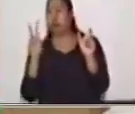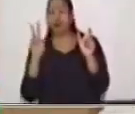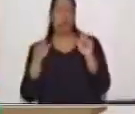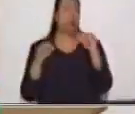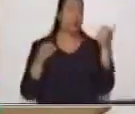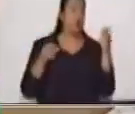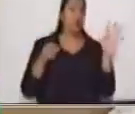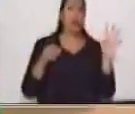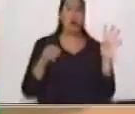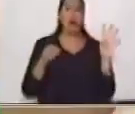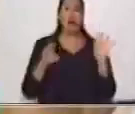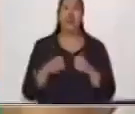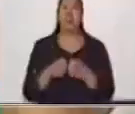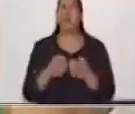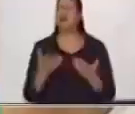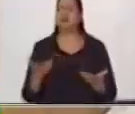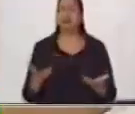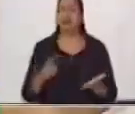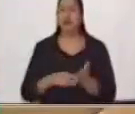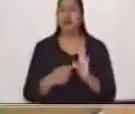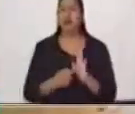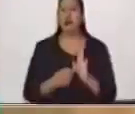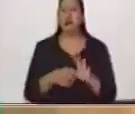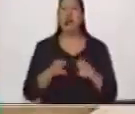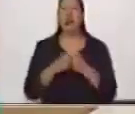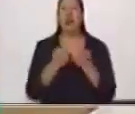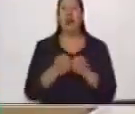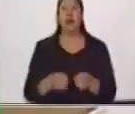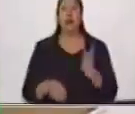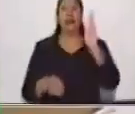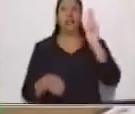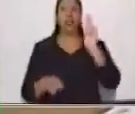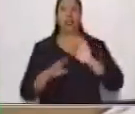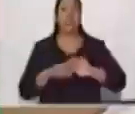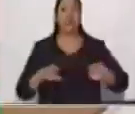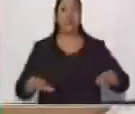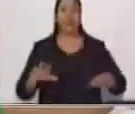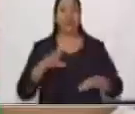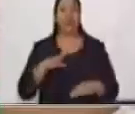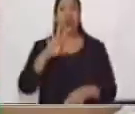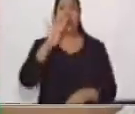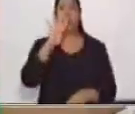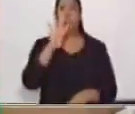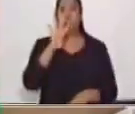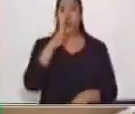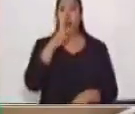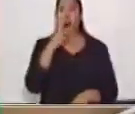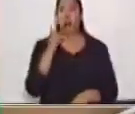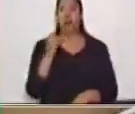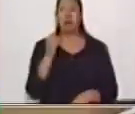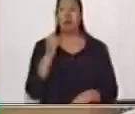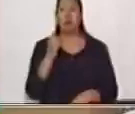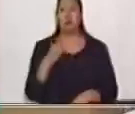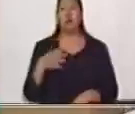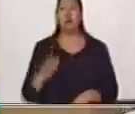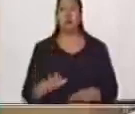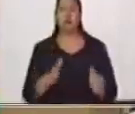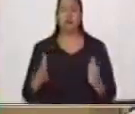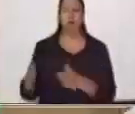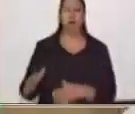decir que hay tres niños que tienen cuatro hermanos. Con cinco hermanos no hay ninguno.